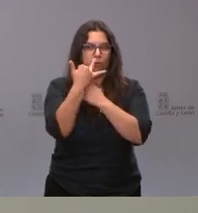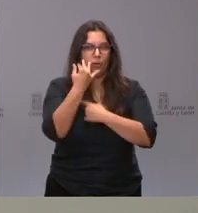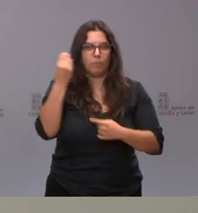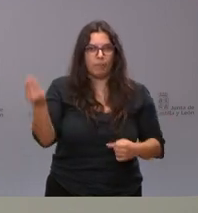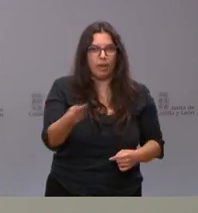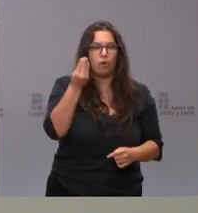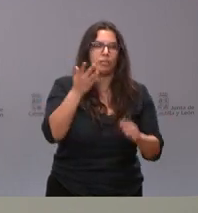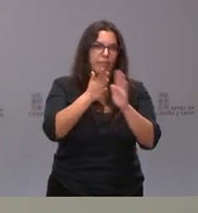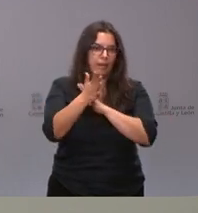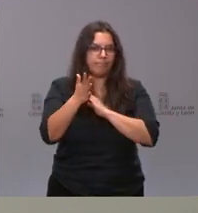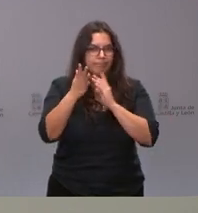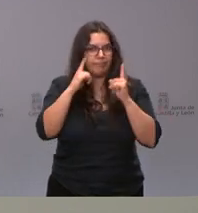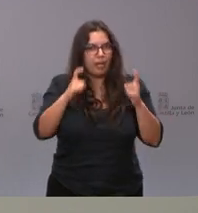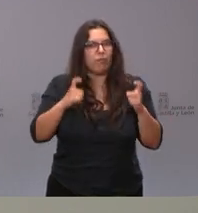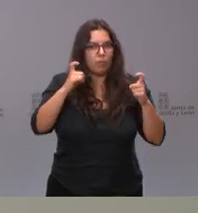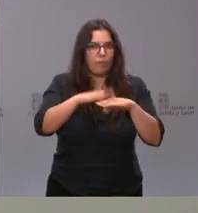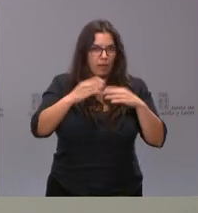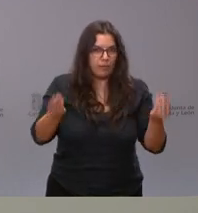hace es un esfuerzo por mejorarlo, efectivamente, sí.